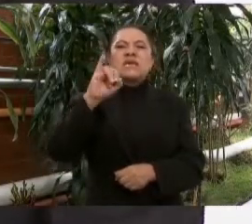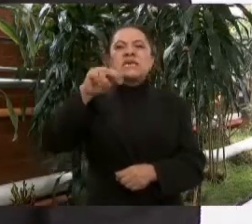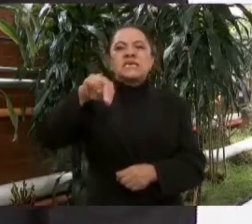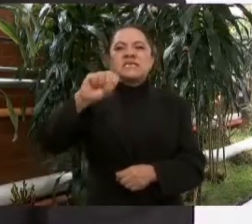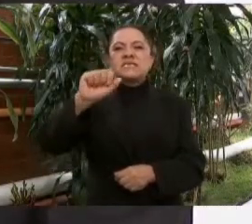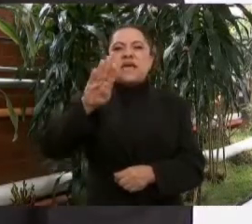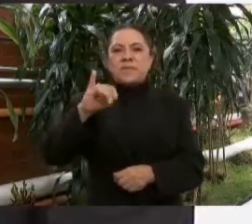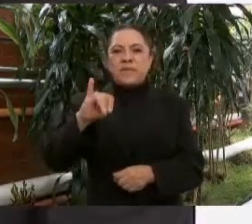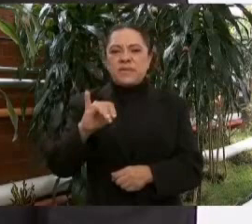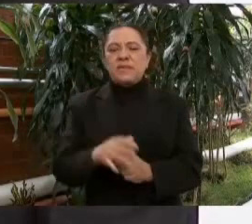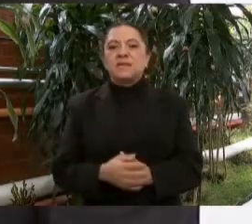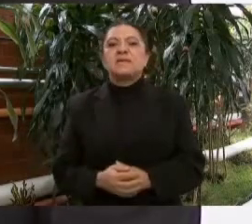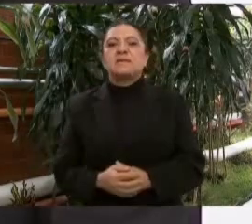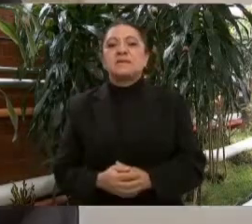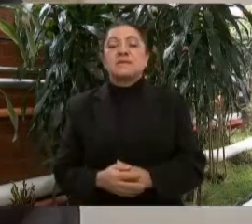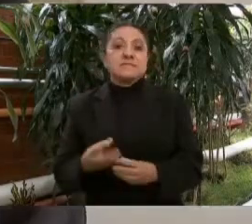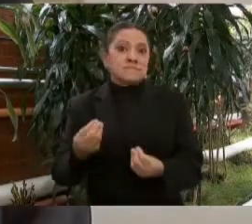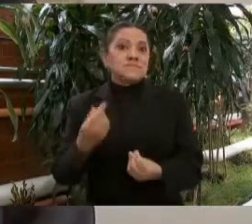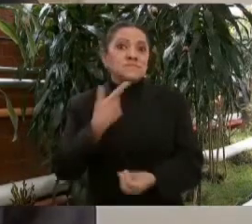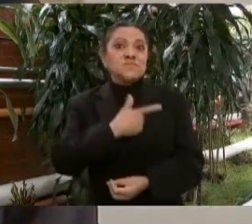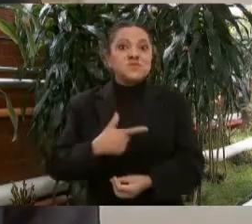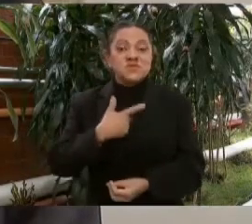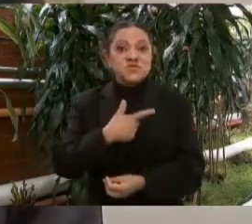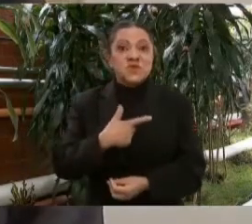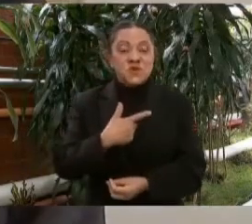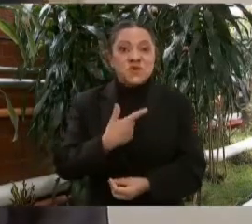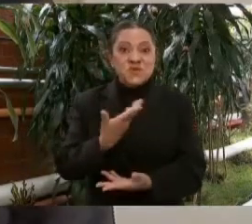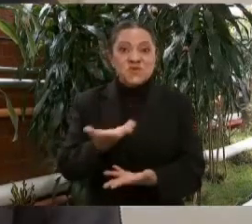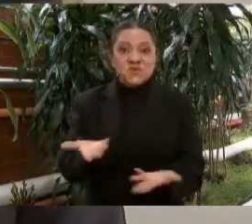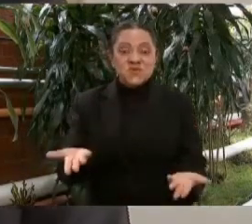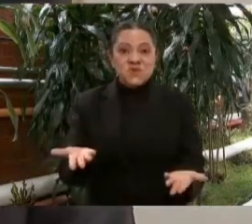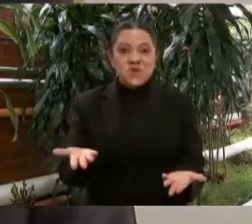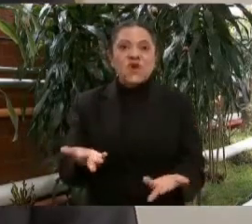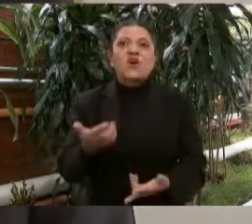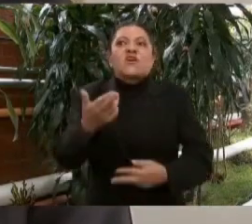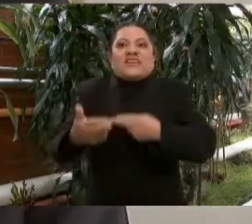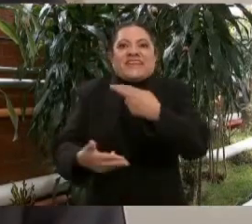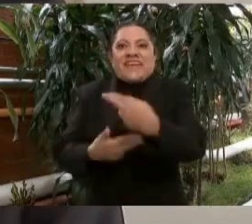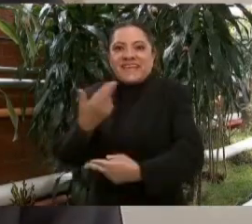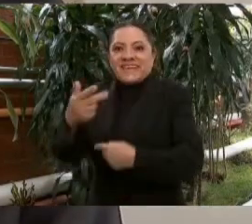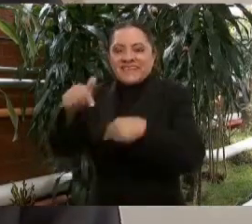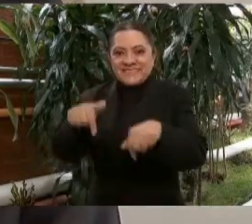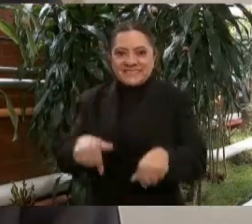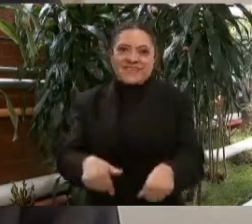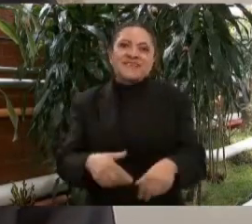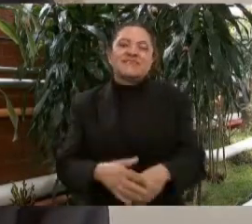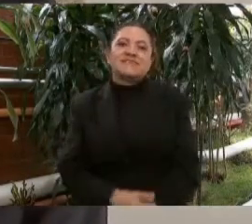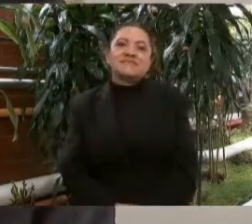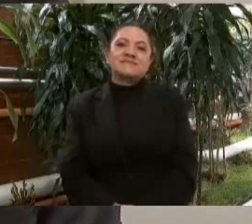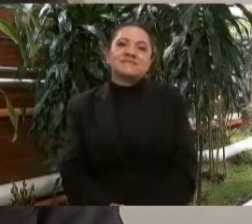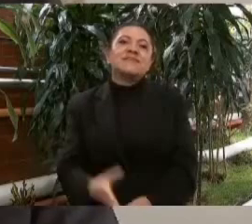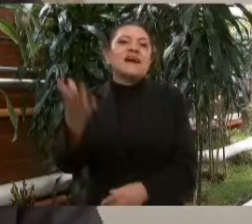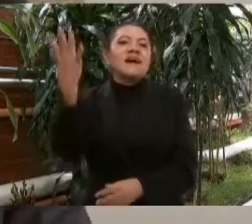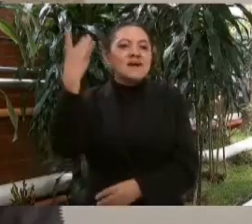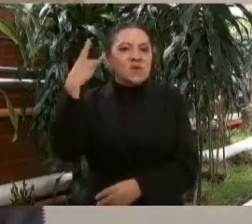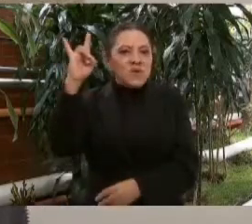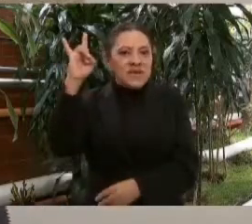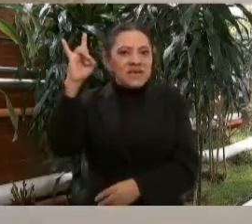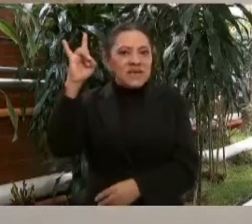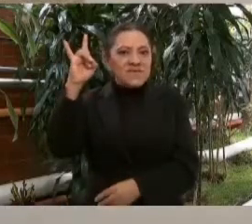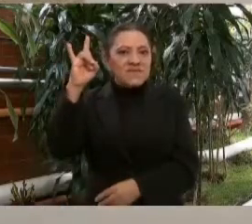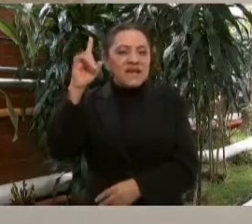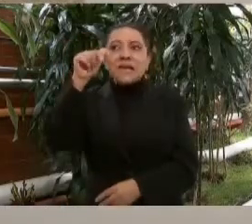Me da mucho gusto regresar a Cuernavaca y a este